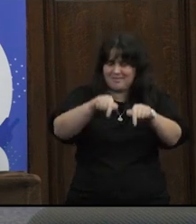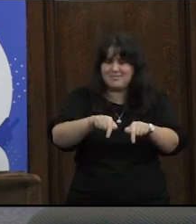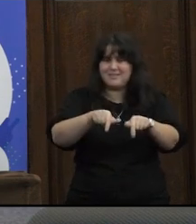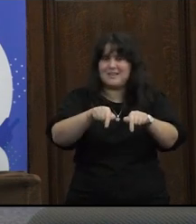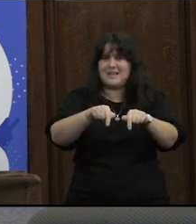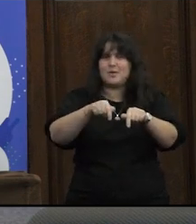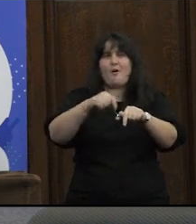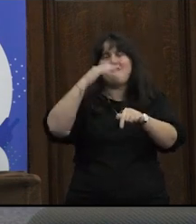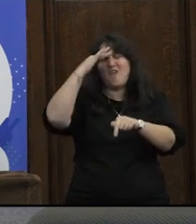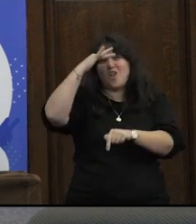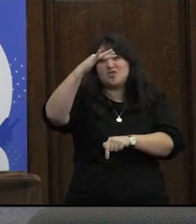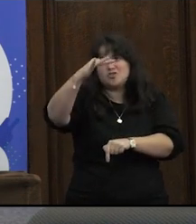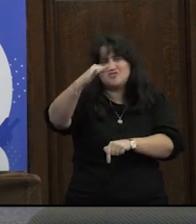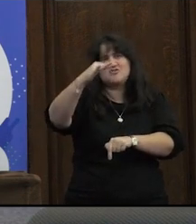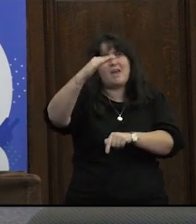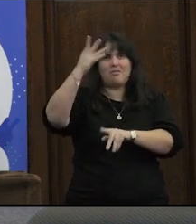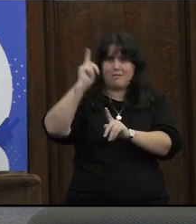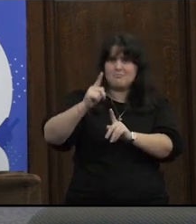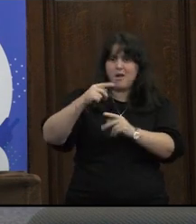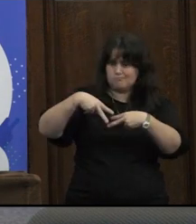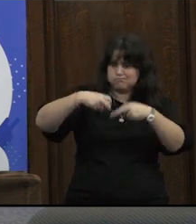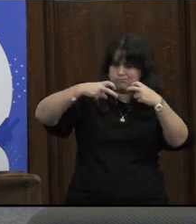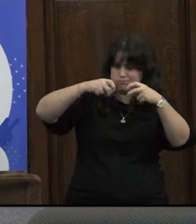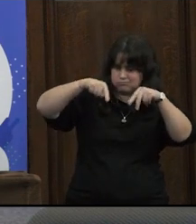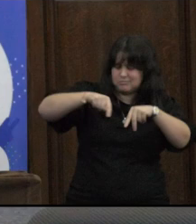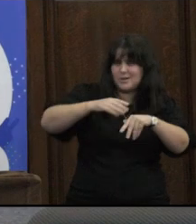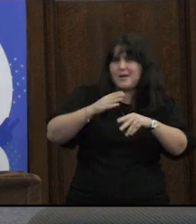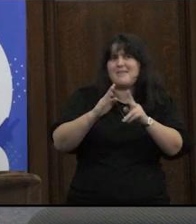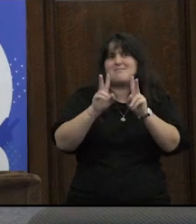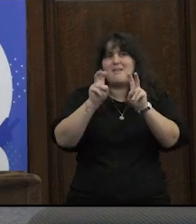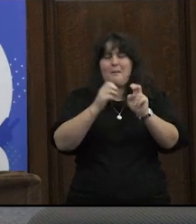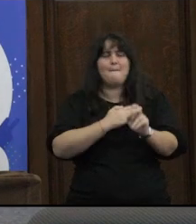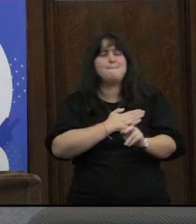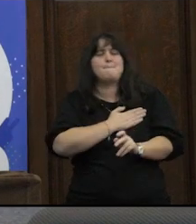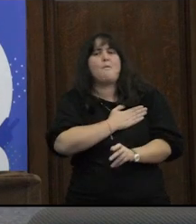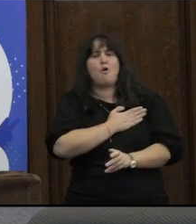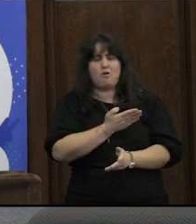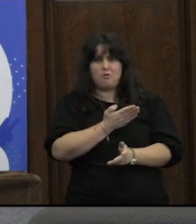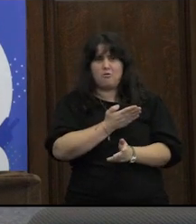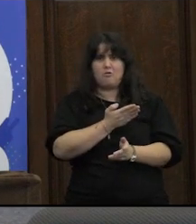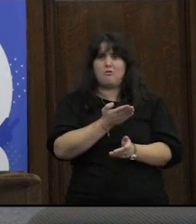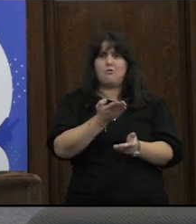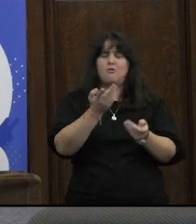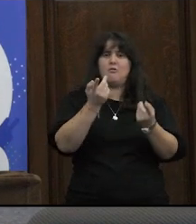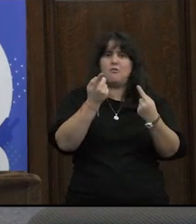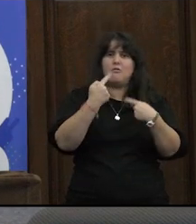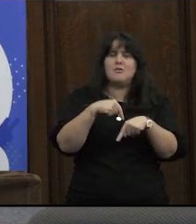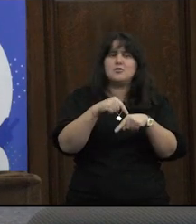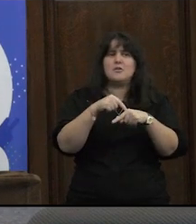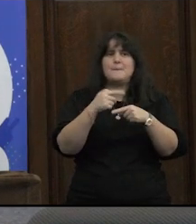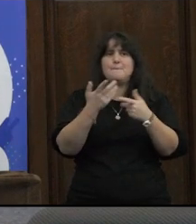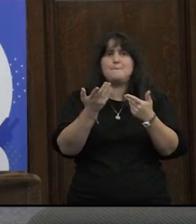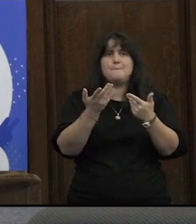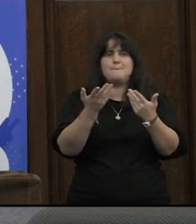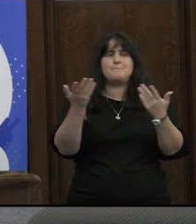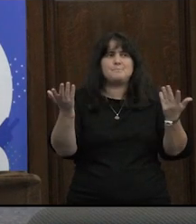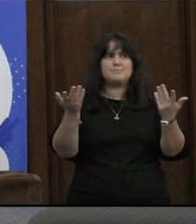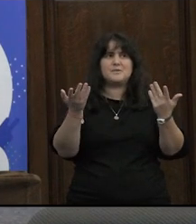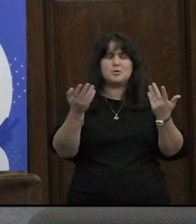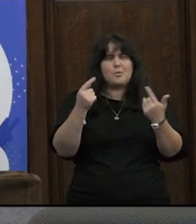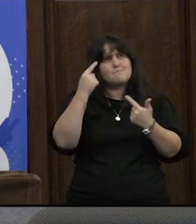tratan ¿no? o la filosofía ha trabajado esta idea del amor ¿no? entonces bueno ¿cómo